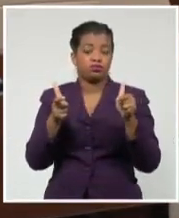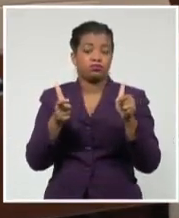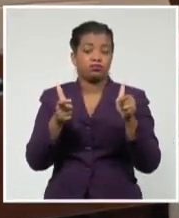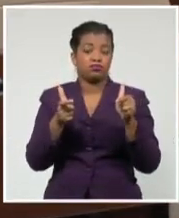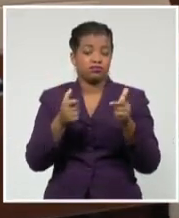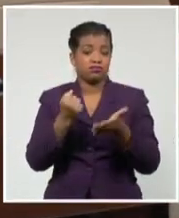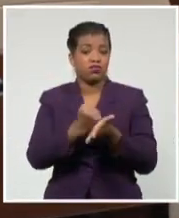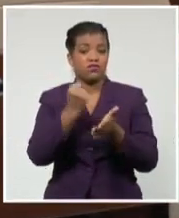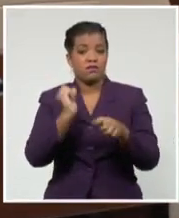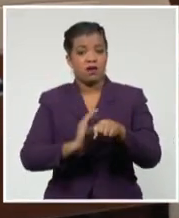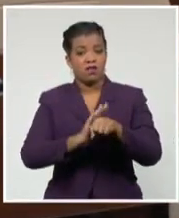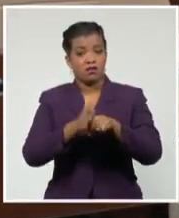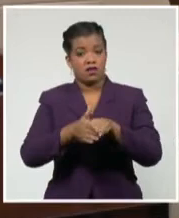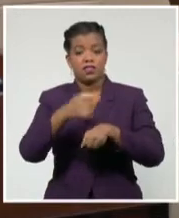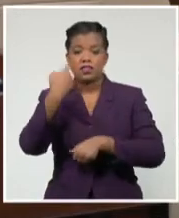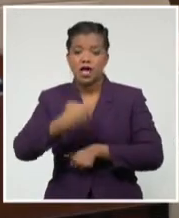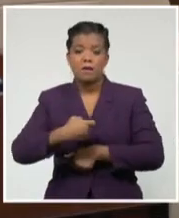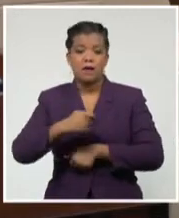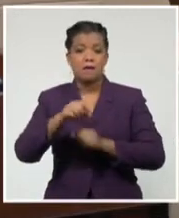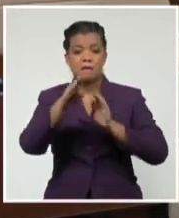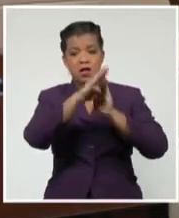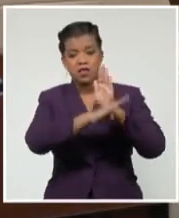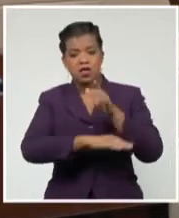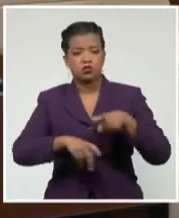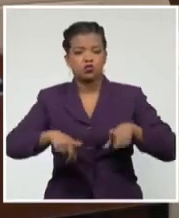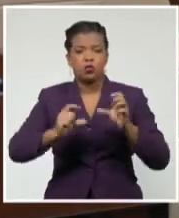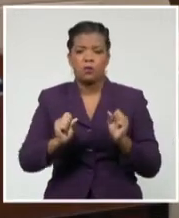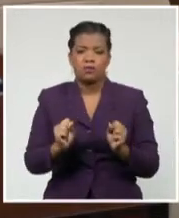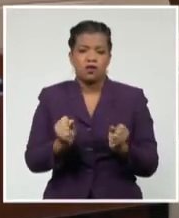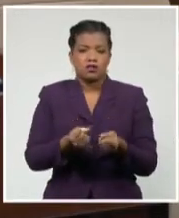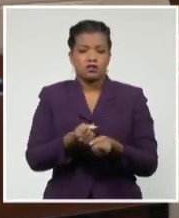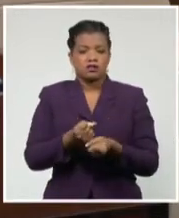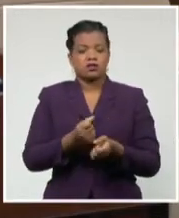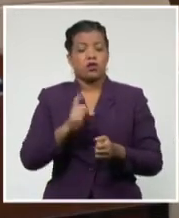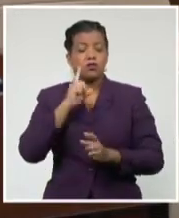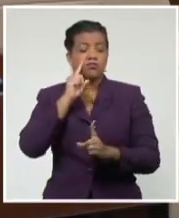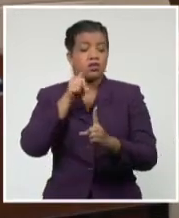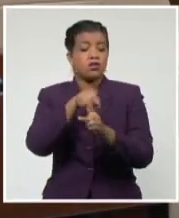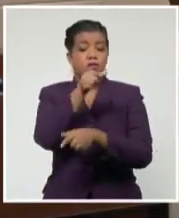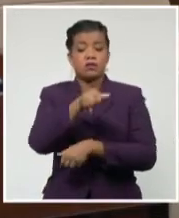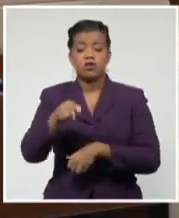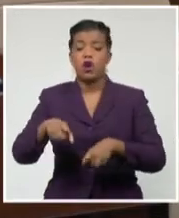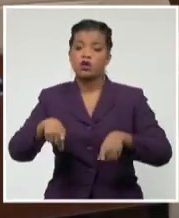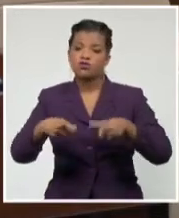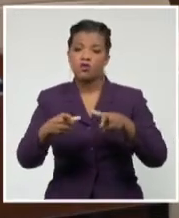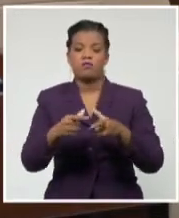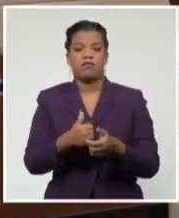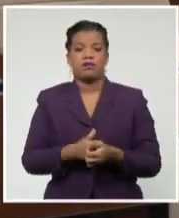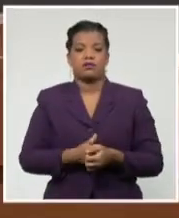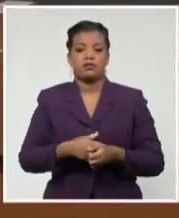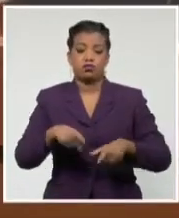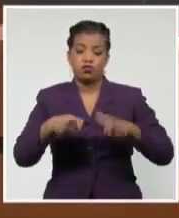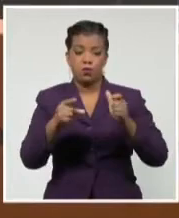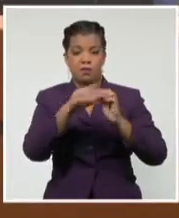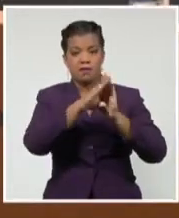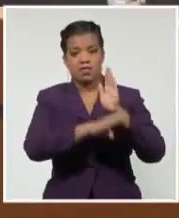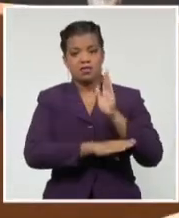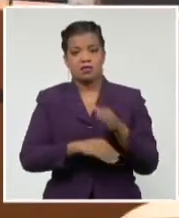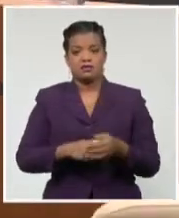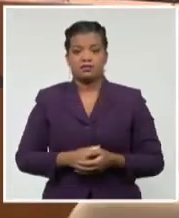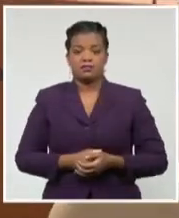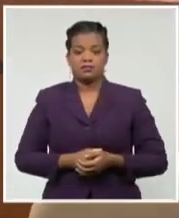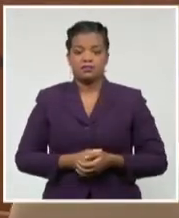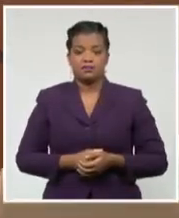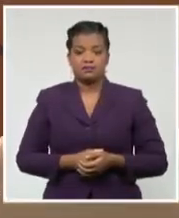medidas epidemiológicas y hay que buscar la forma de que la gente cumpla las medidas, tanto las personas individualmente como las instituciones. Wilmer